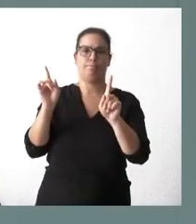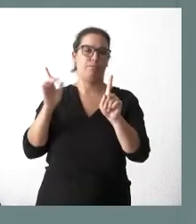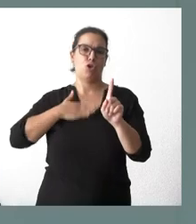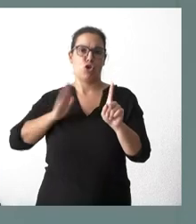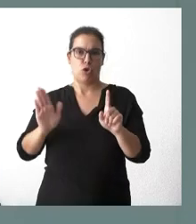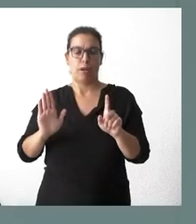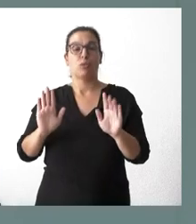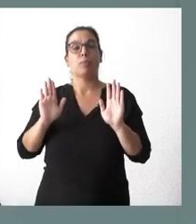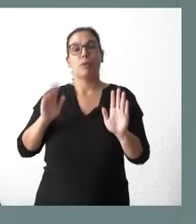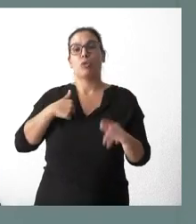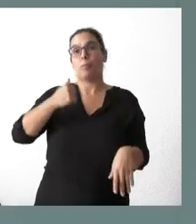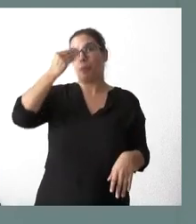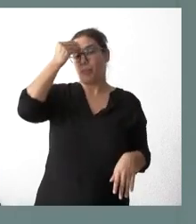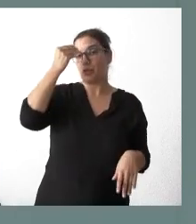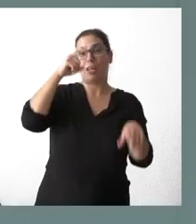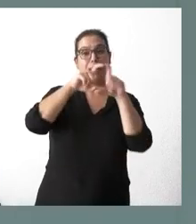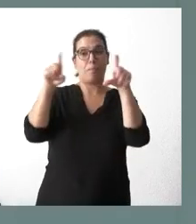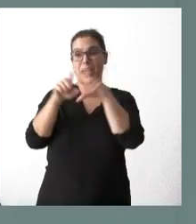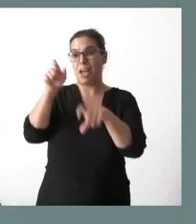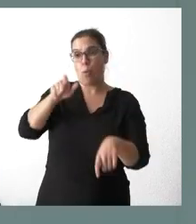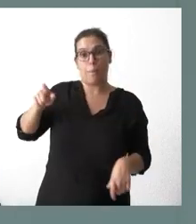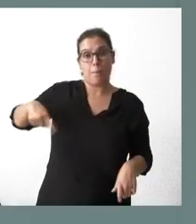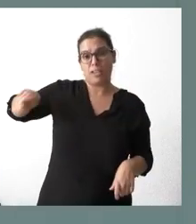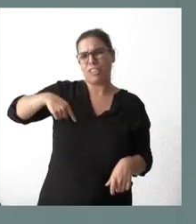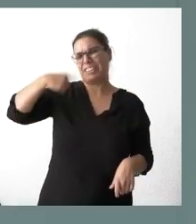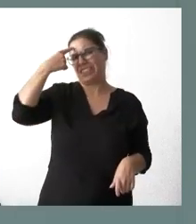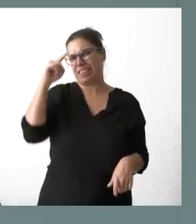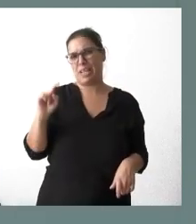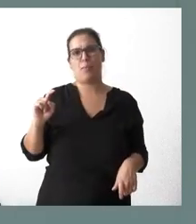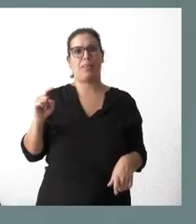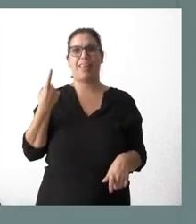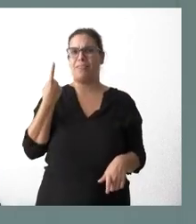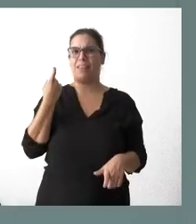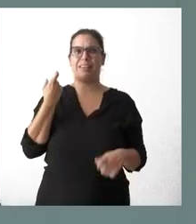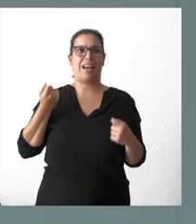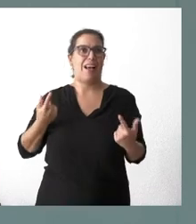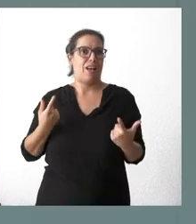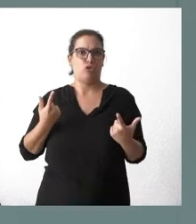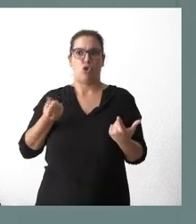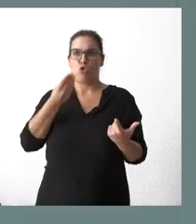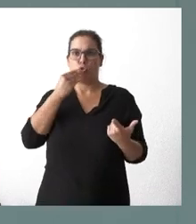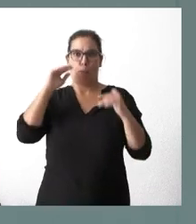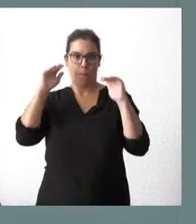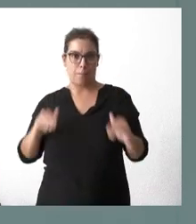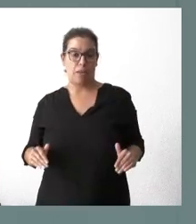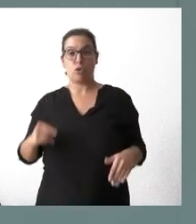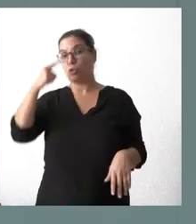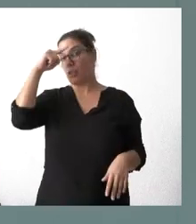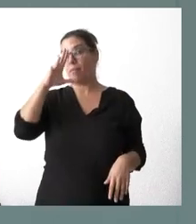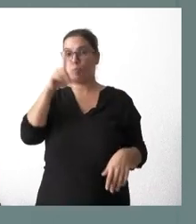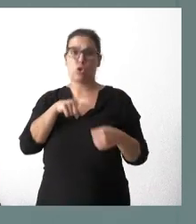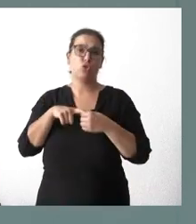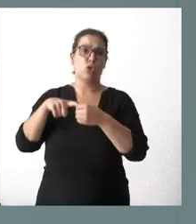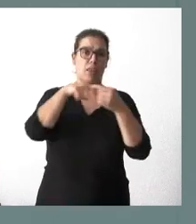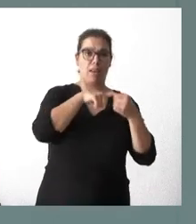yo creo que tanto empresas como particulares son conscientes de la ansiedad de reducir este gasto. Lo son no solamente por criterios de solidaridad, que también